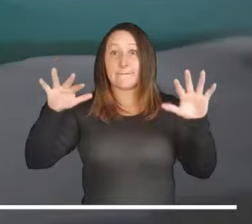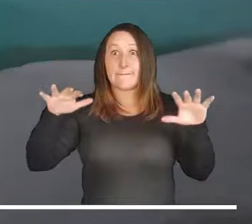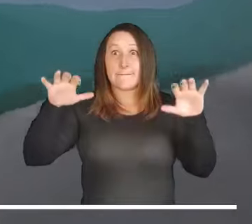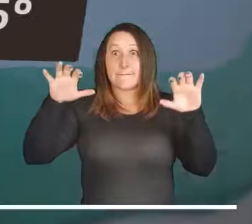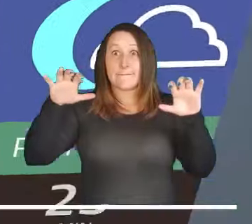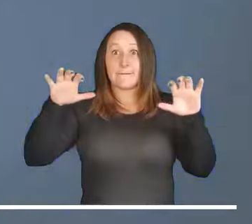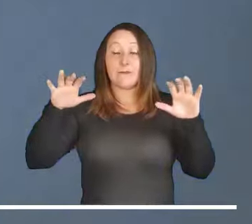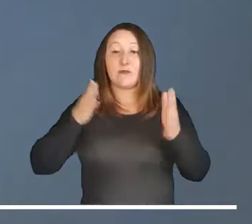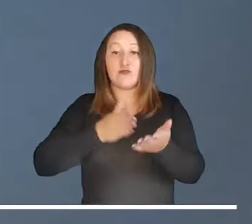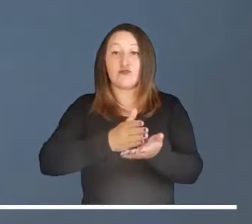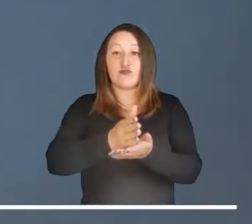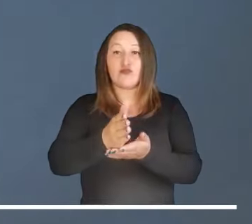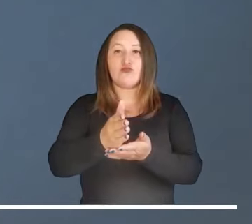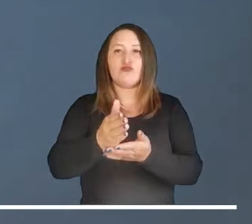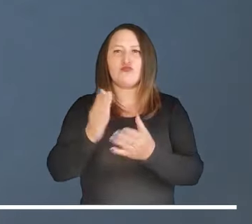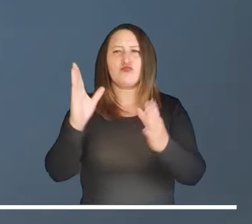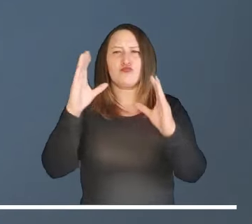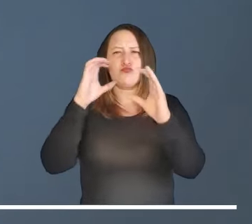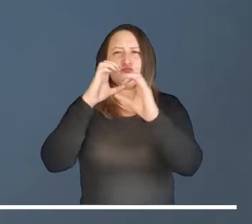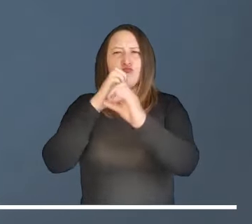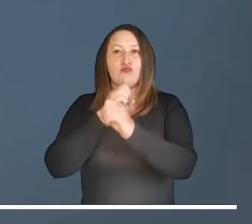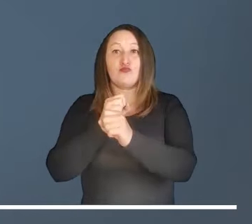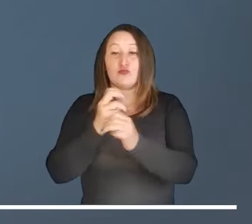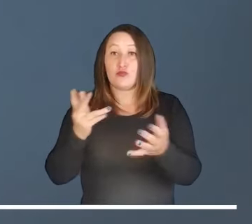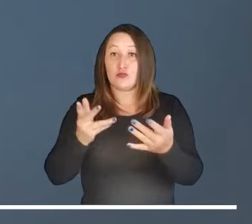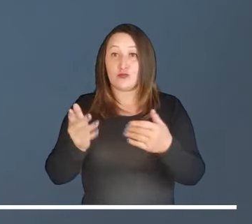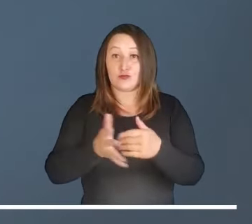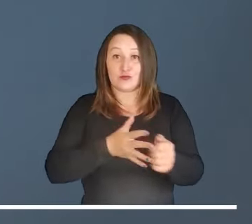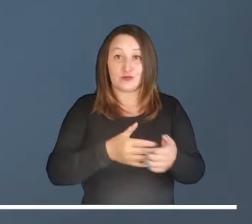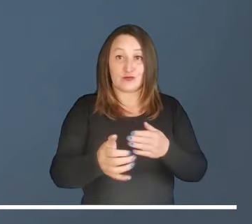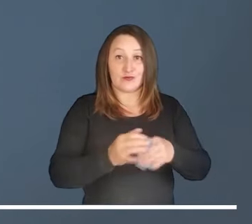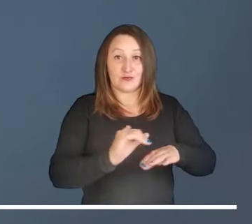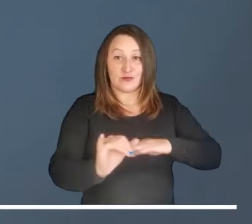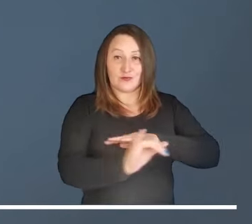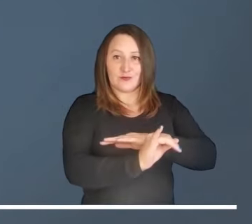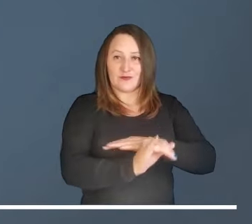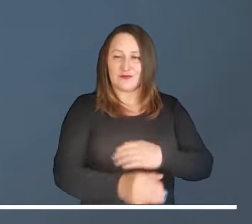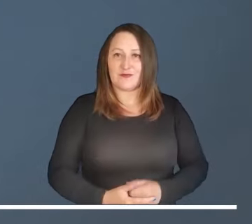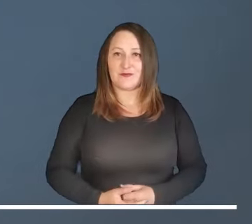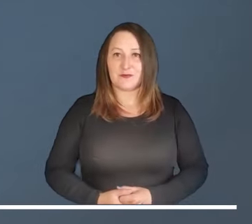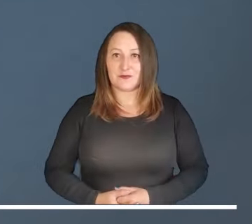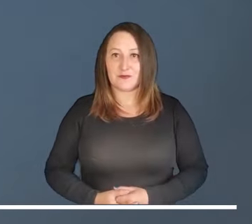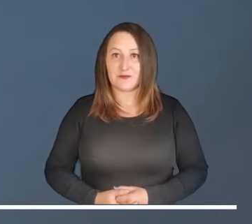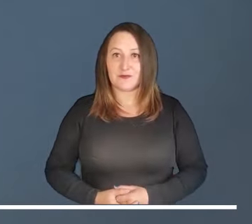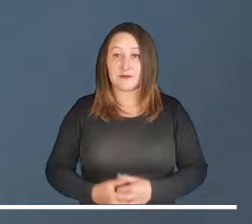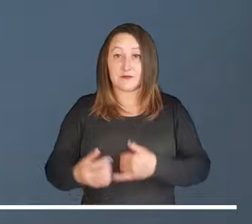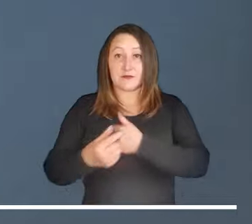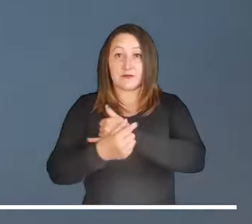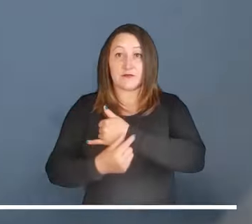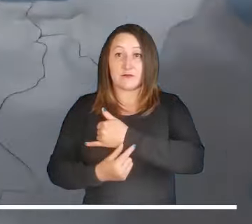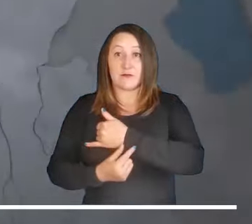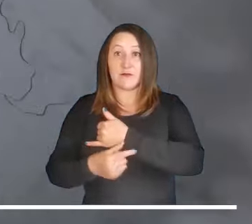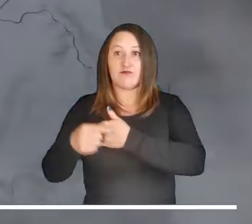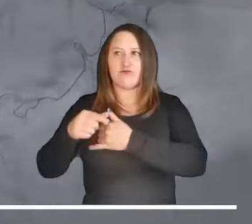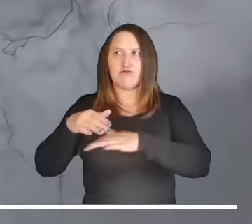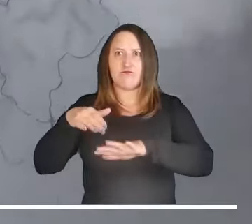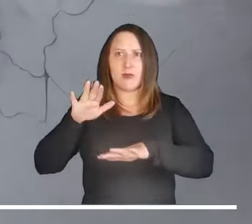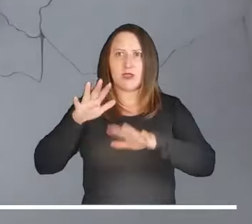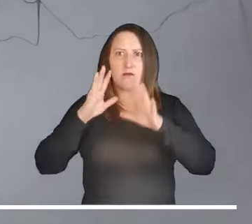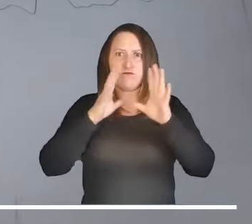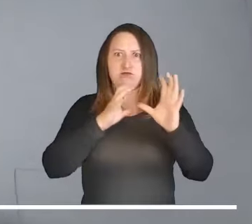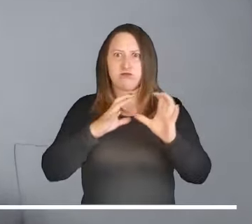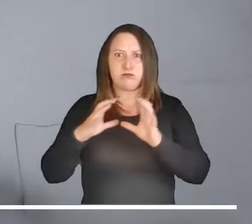Los cielos abiertos y las condiciones secas se prolongarán durante toda la noche en el archipiélago de San Andrés y